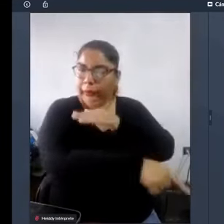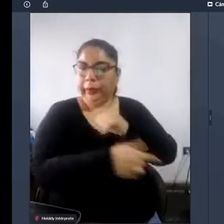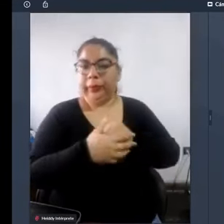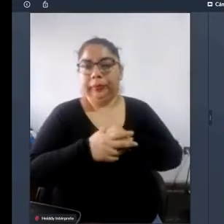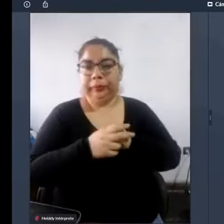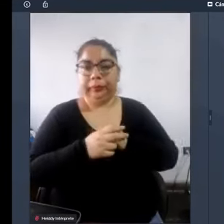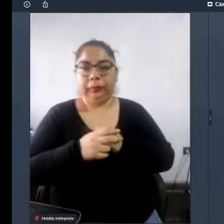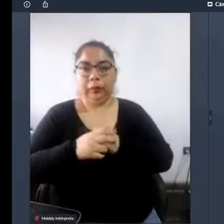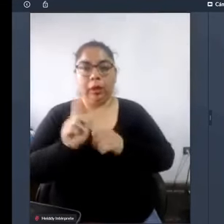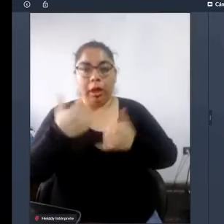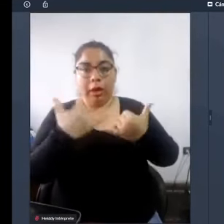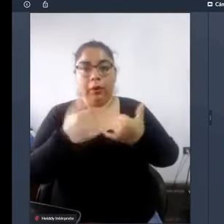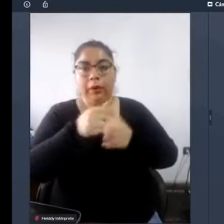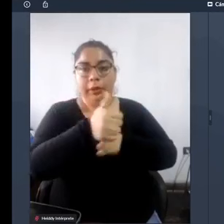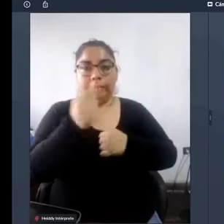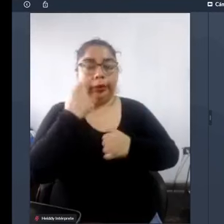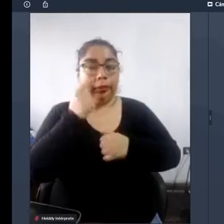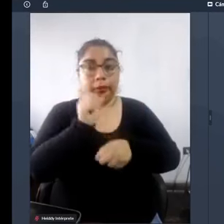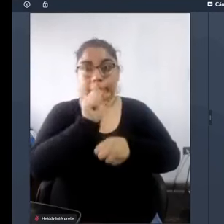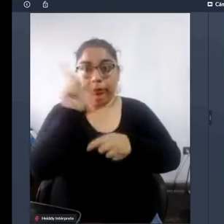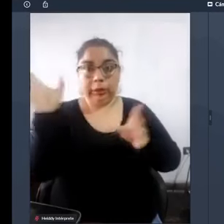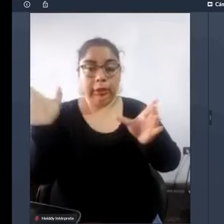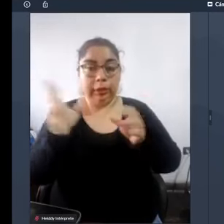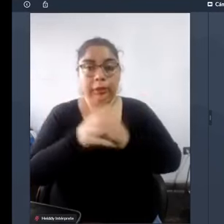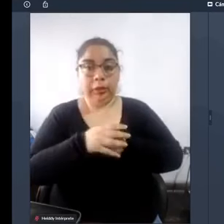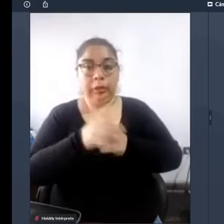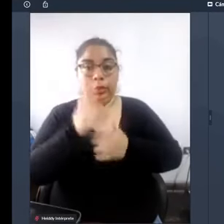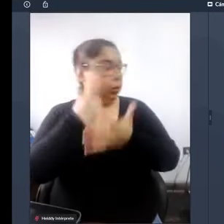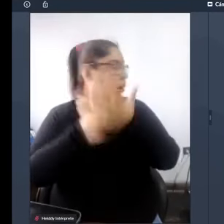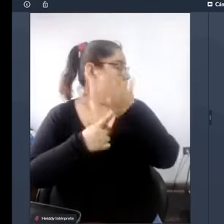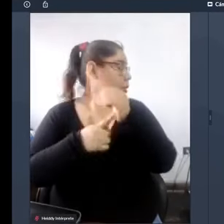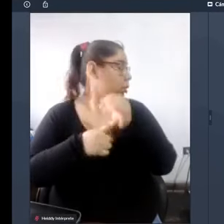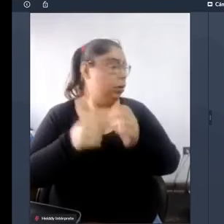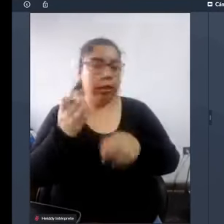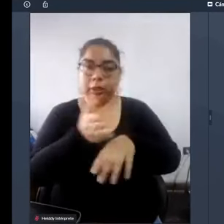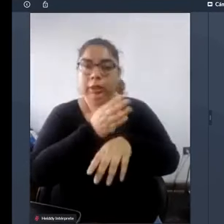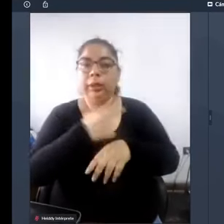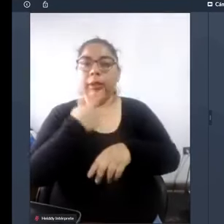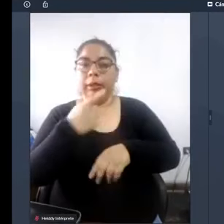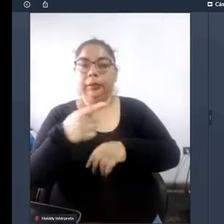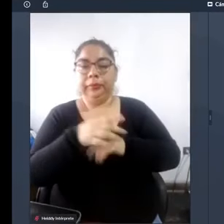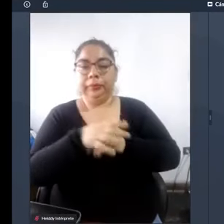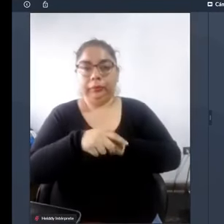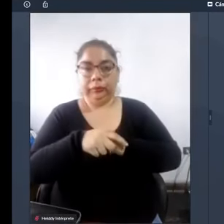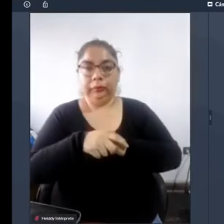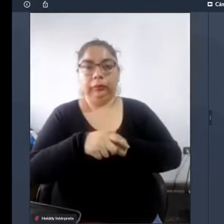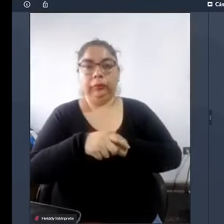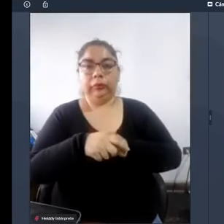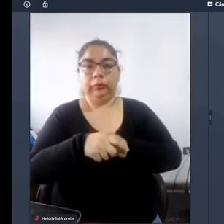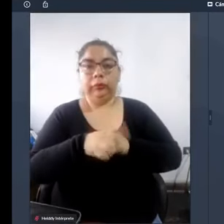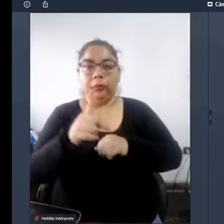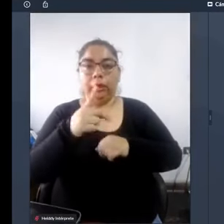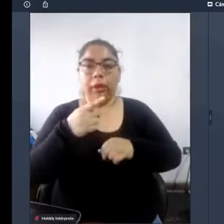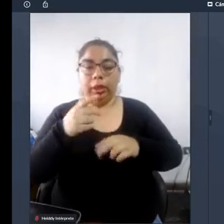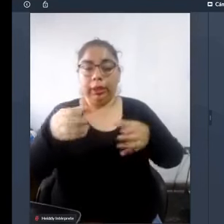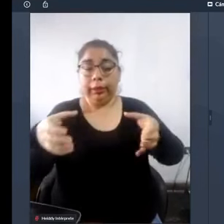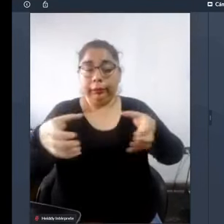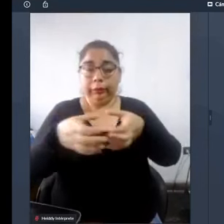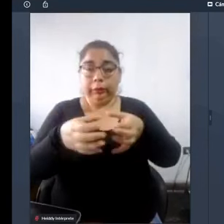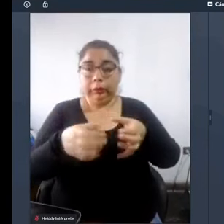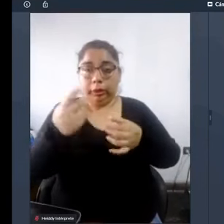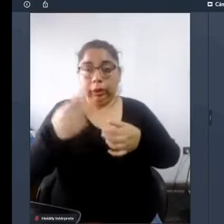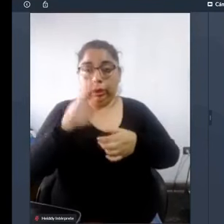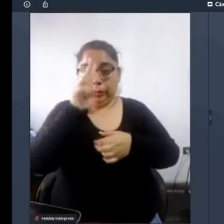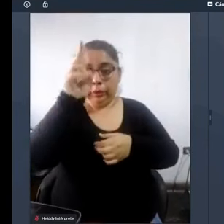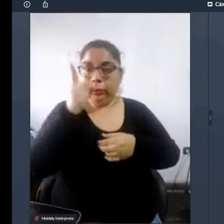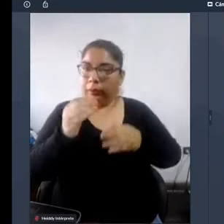acá tenemos claro que efectivamente como lo ha dicho el ingeniero Traquino las ciudades en el Perú se vienen